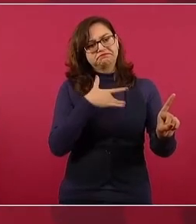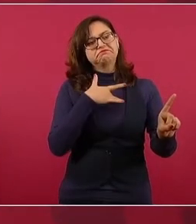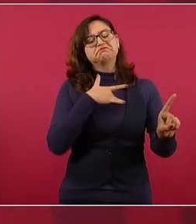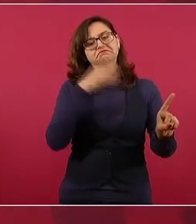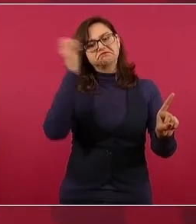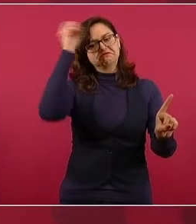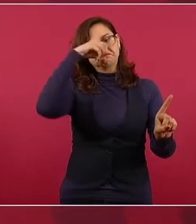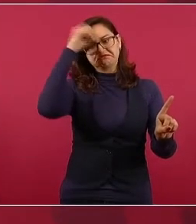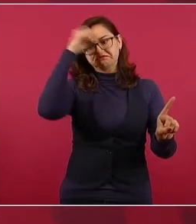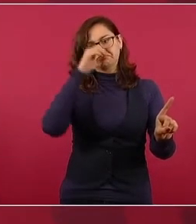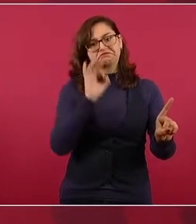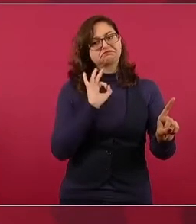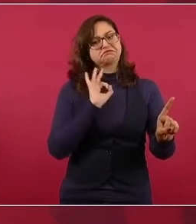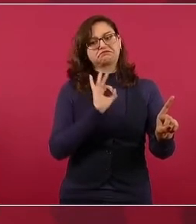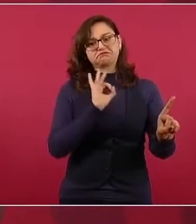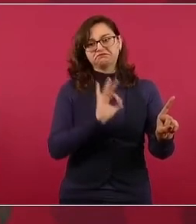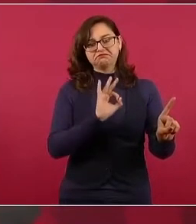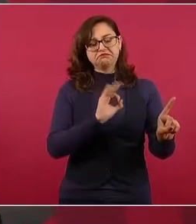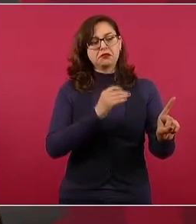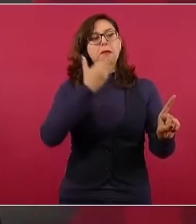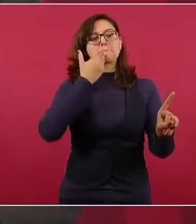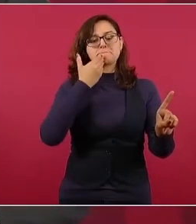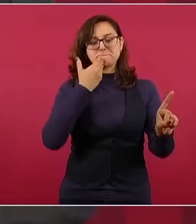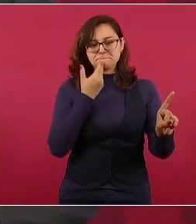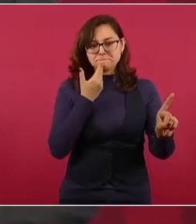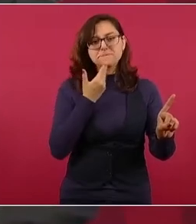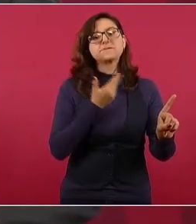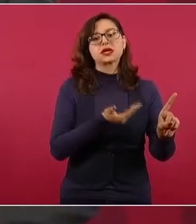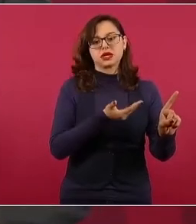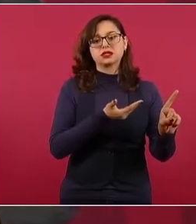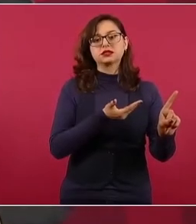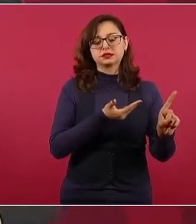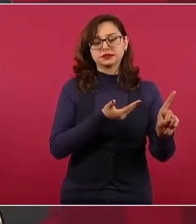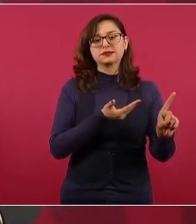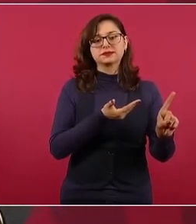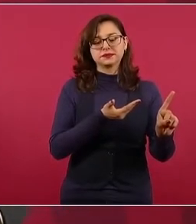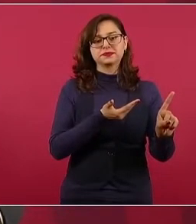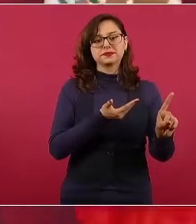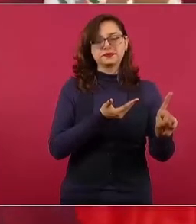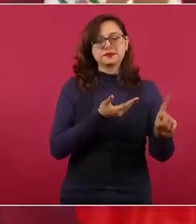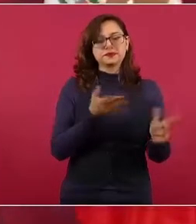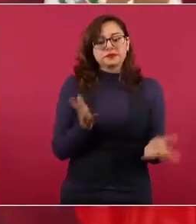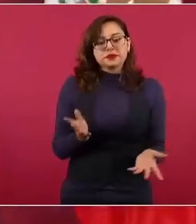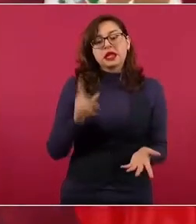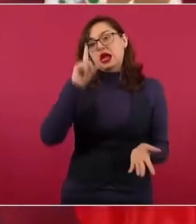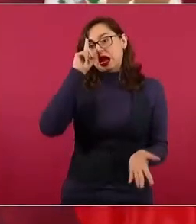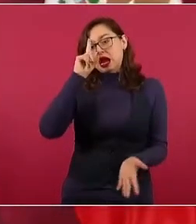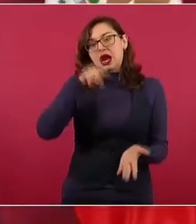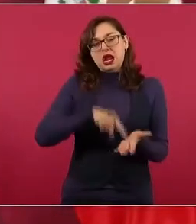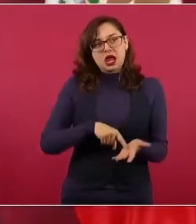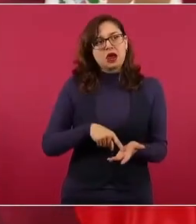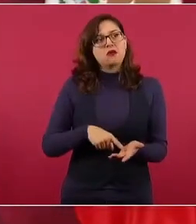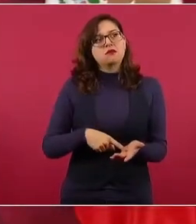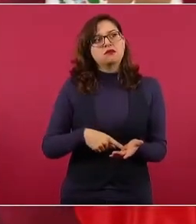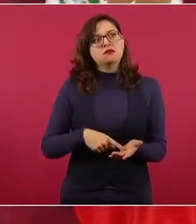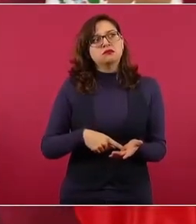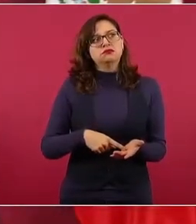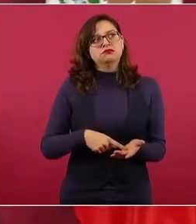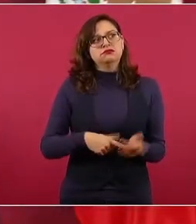Creo que es una gente buena,